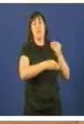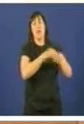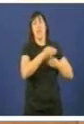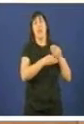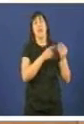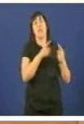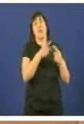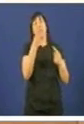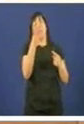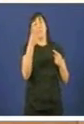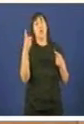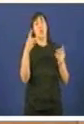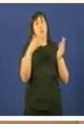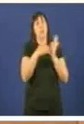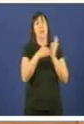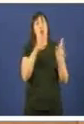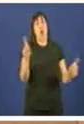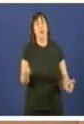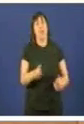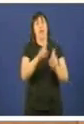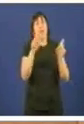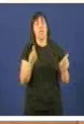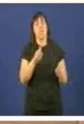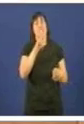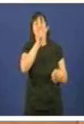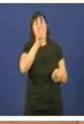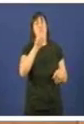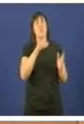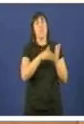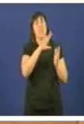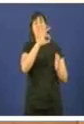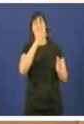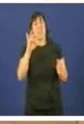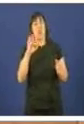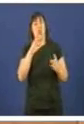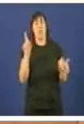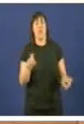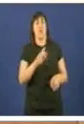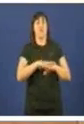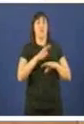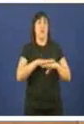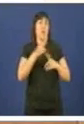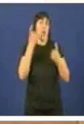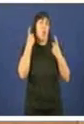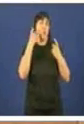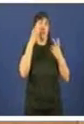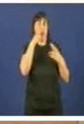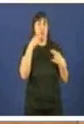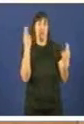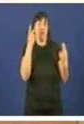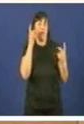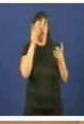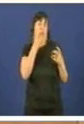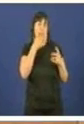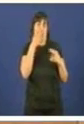31.500 ordenadores para os rapaces da ensinanza pública. Deberíamos de poder